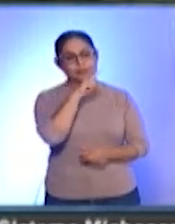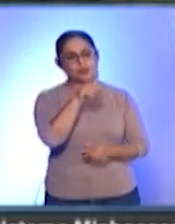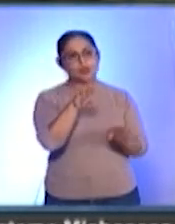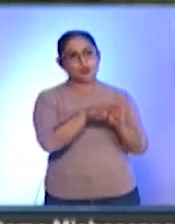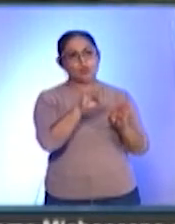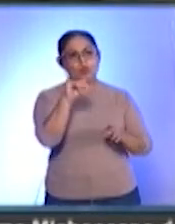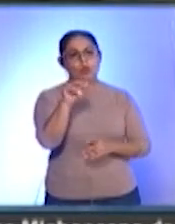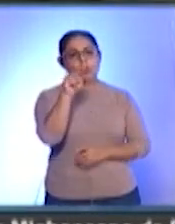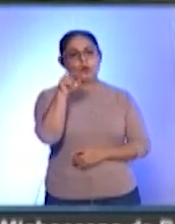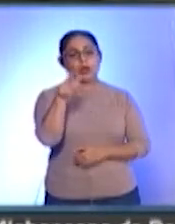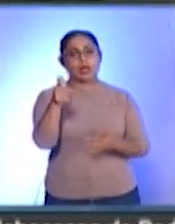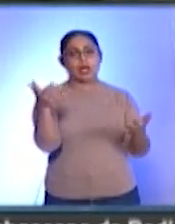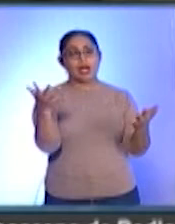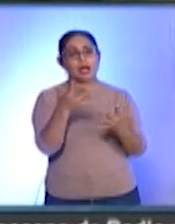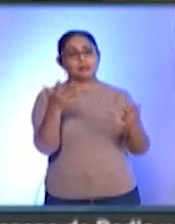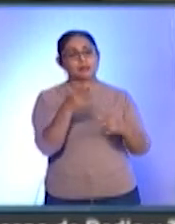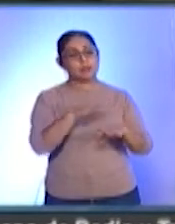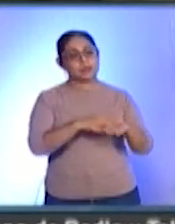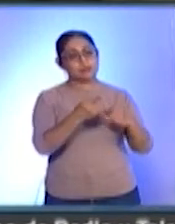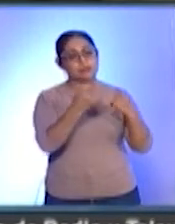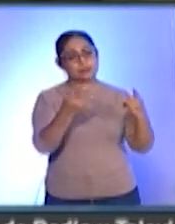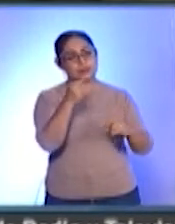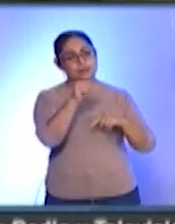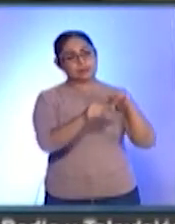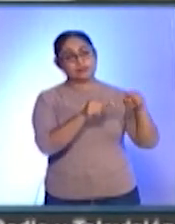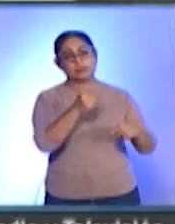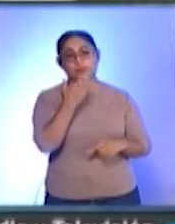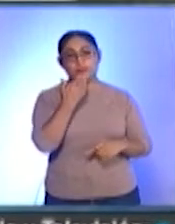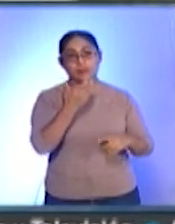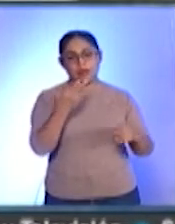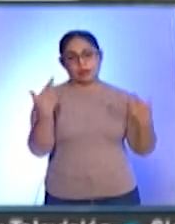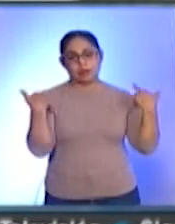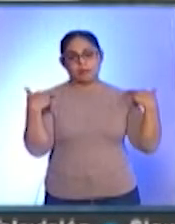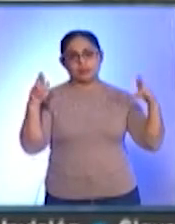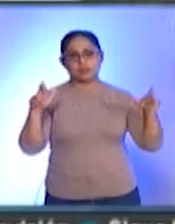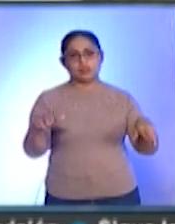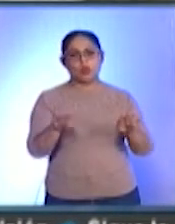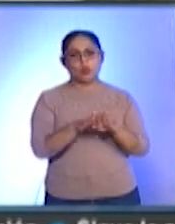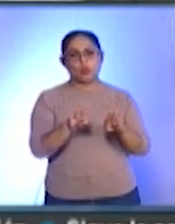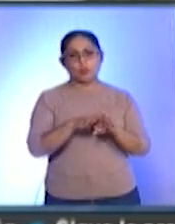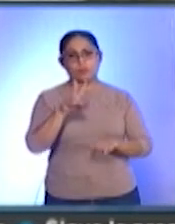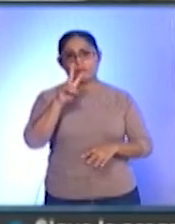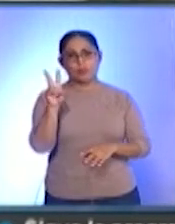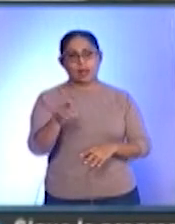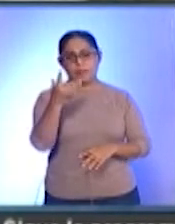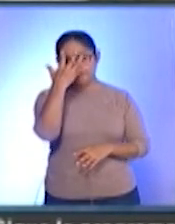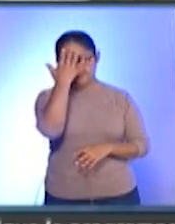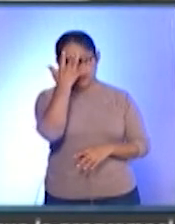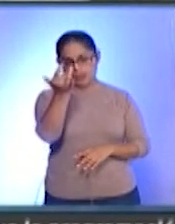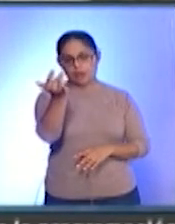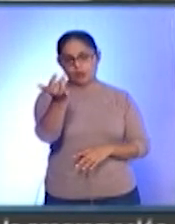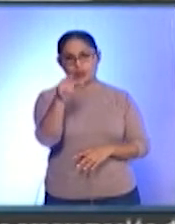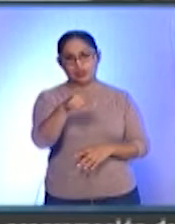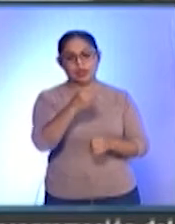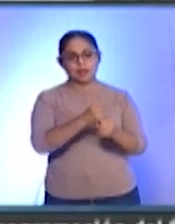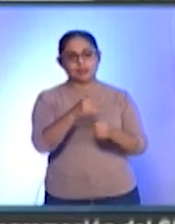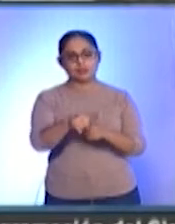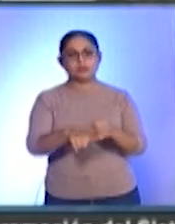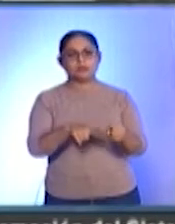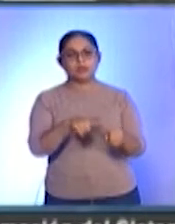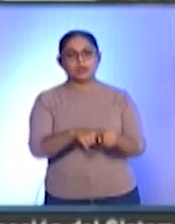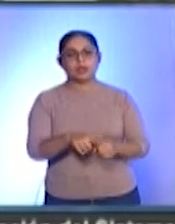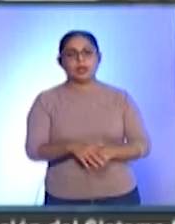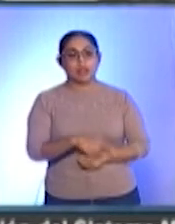Rulfo como una de las grandes plumas mexicanas y como representante del realismo mágico a nivel internacional. El